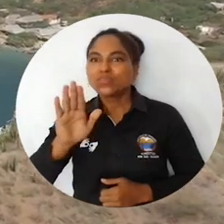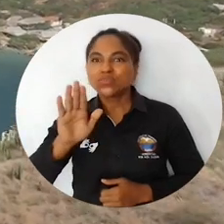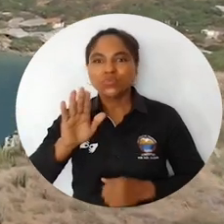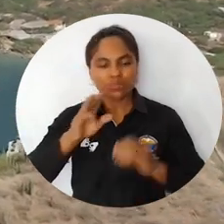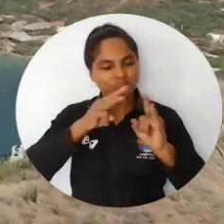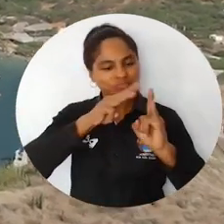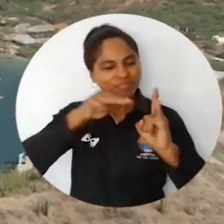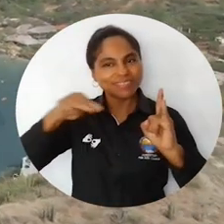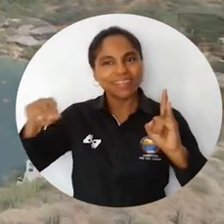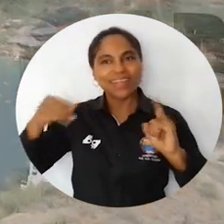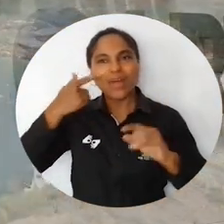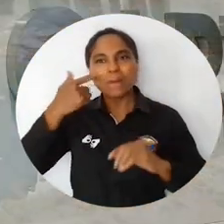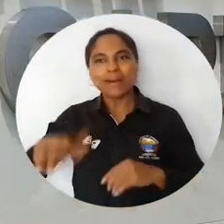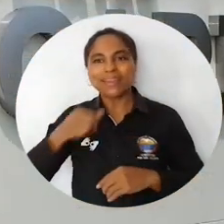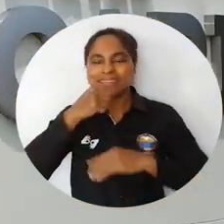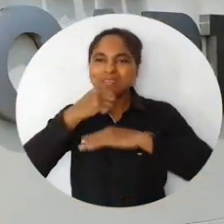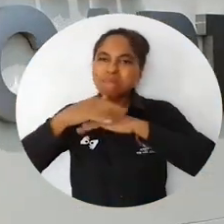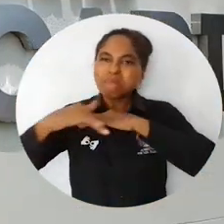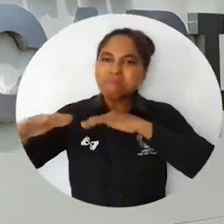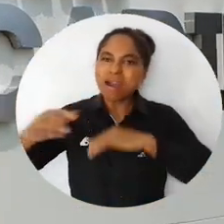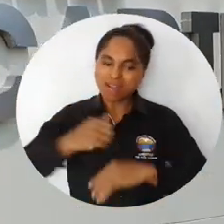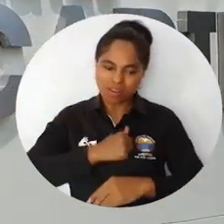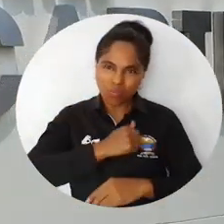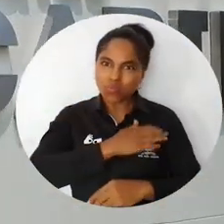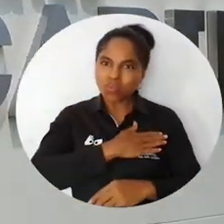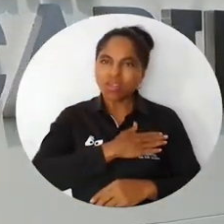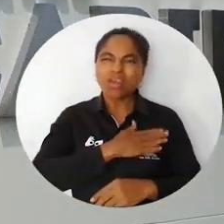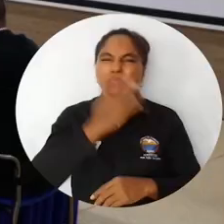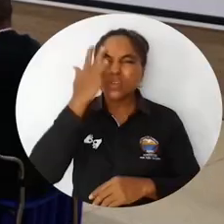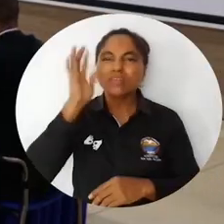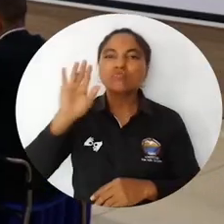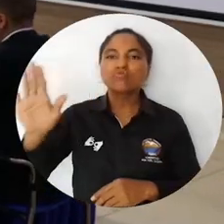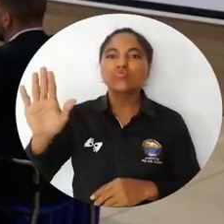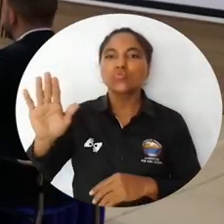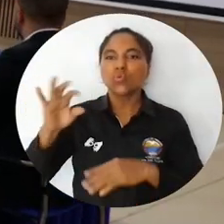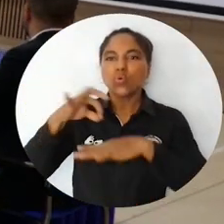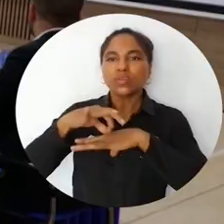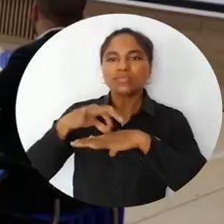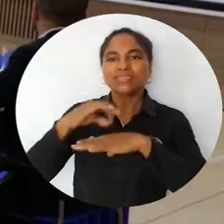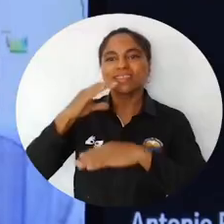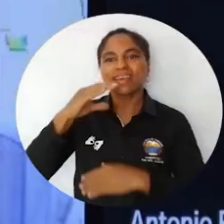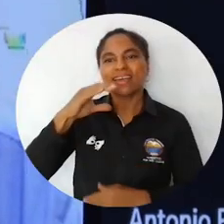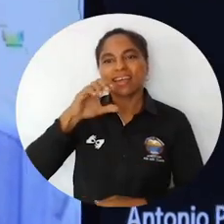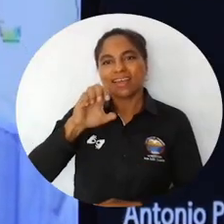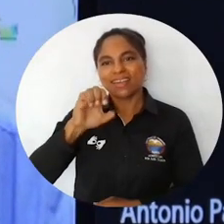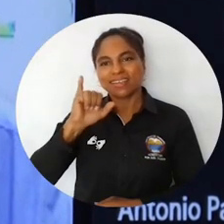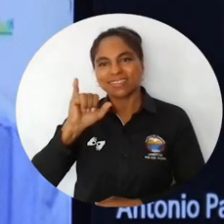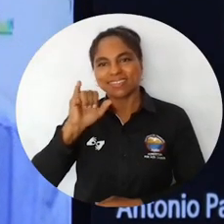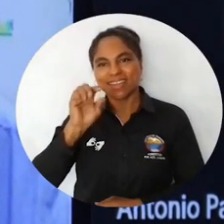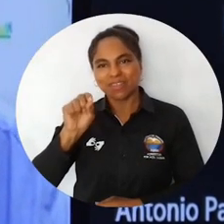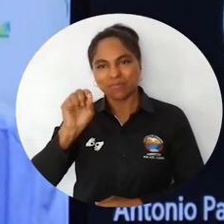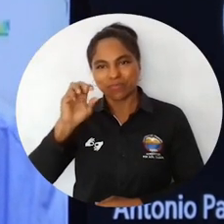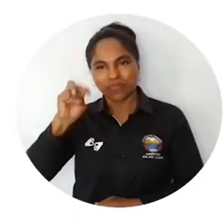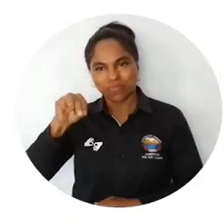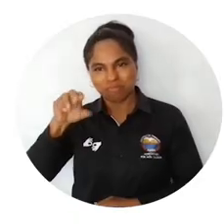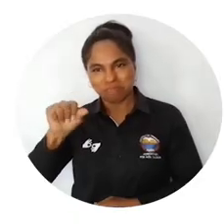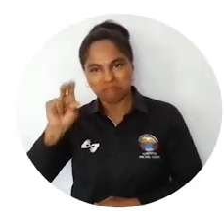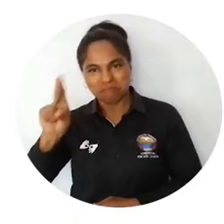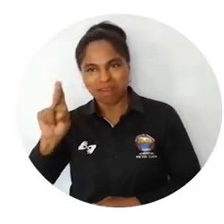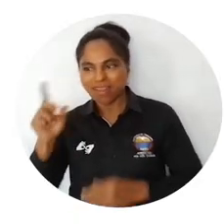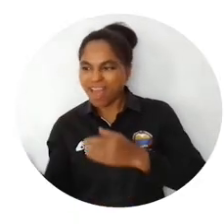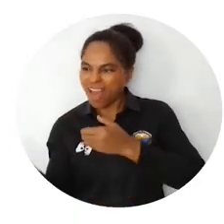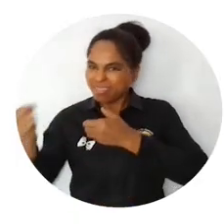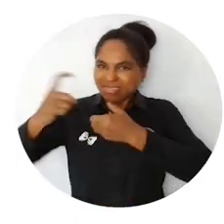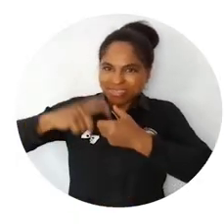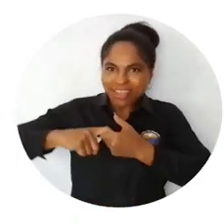En un mar de oportunidades se sumerge hoy la Universidad del Magdalena, tras ser admitida en unanimidad como miembro patrono del Campus